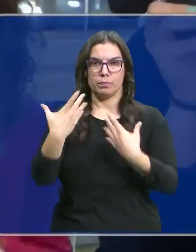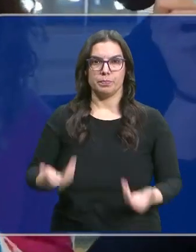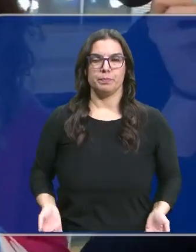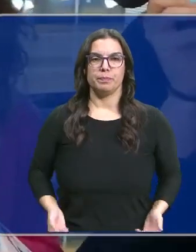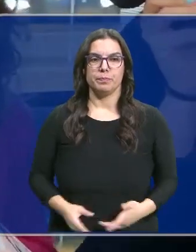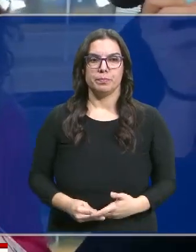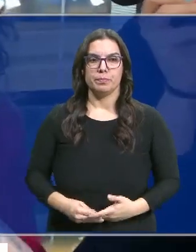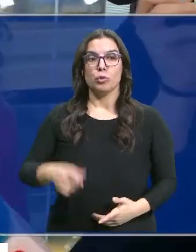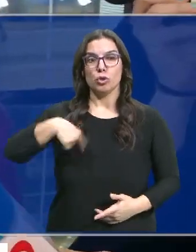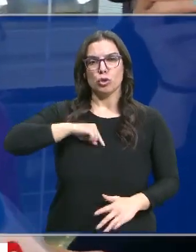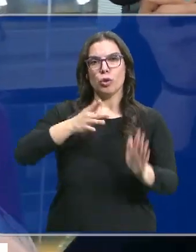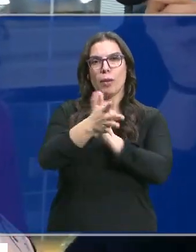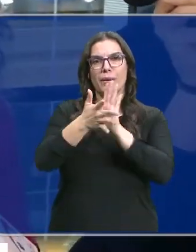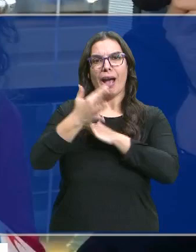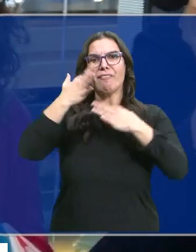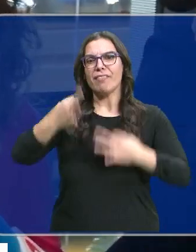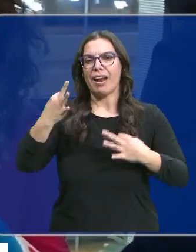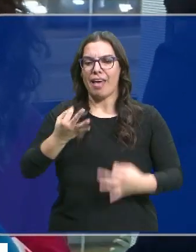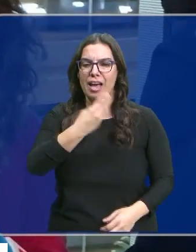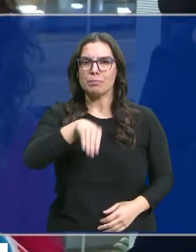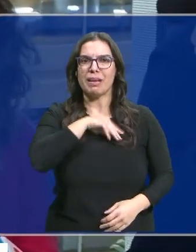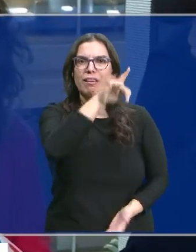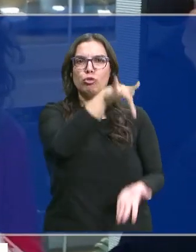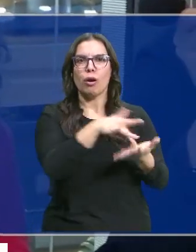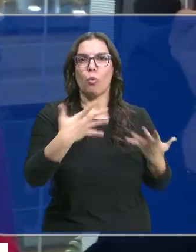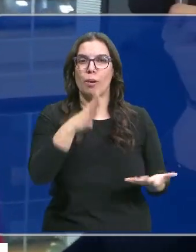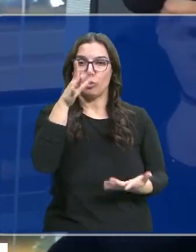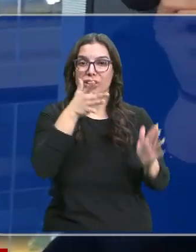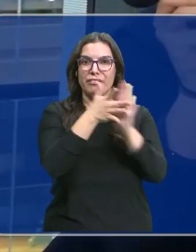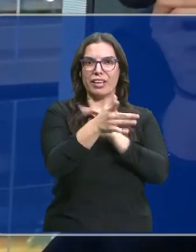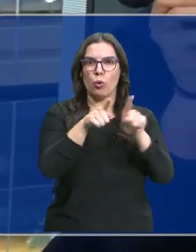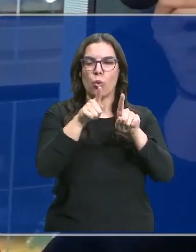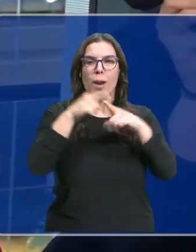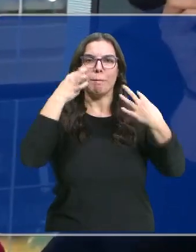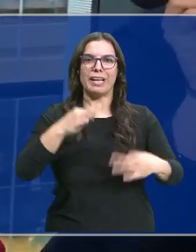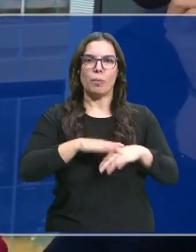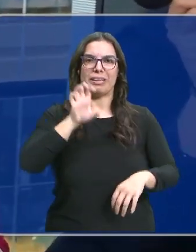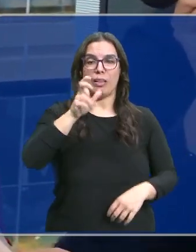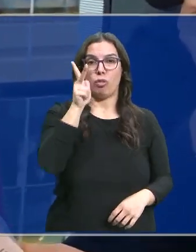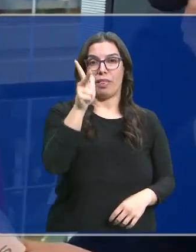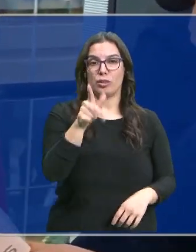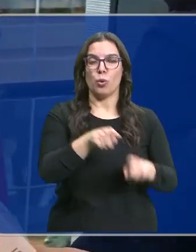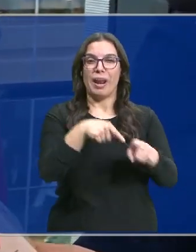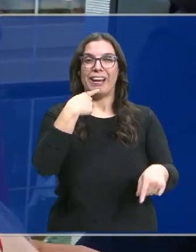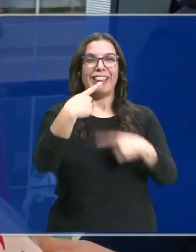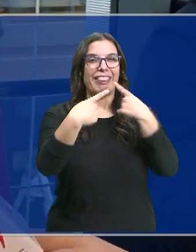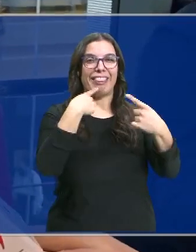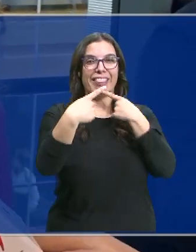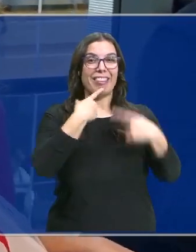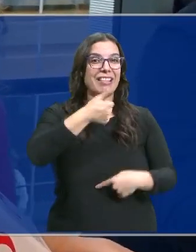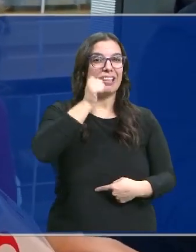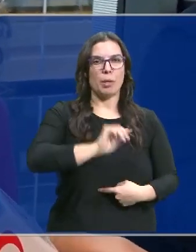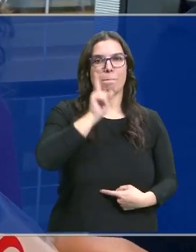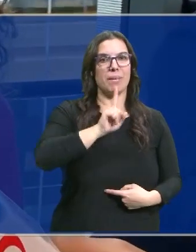Vamos a explicar la verdad de lo que está pasando en España, del atropello del Estado de Derecho en España. Y vamos a desmontar el falso relato de